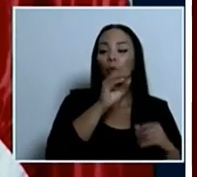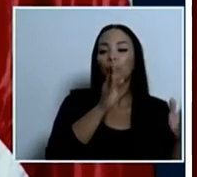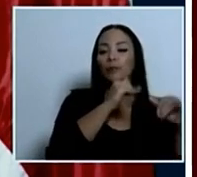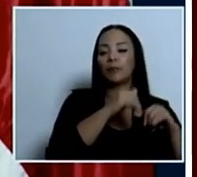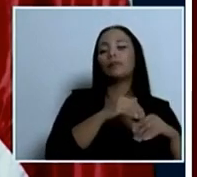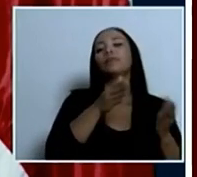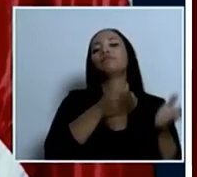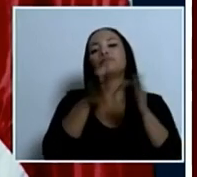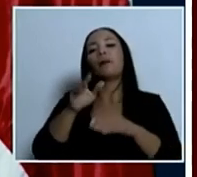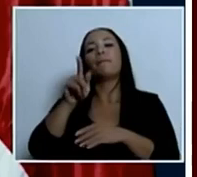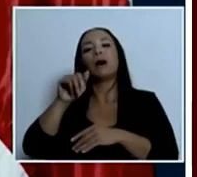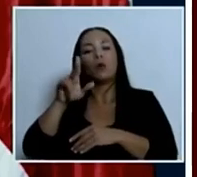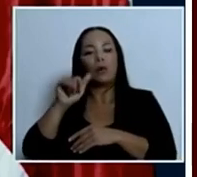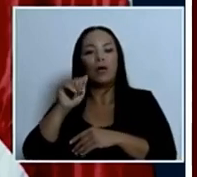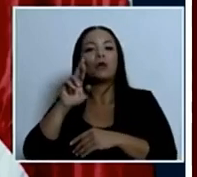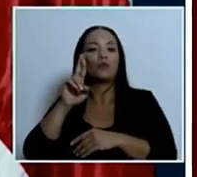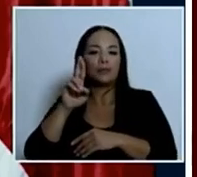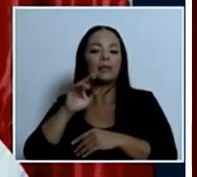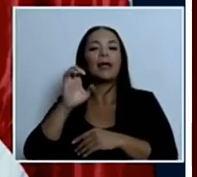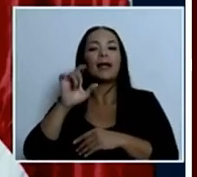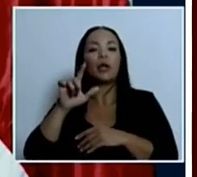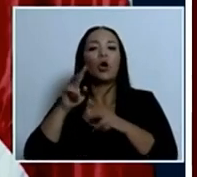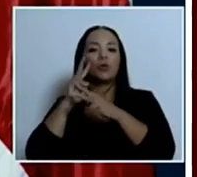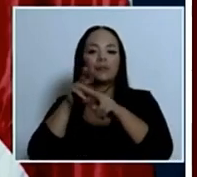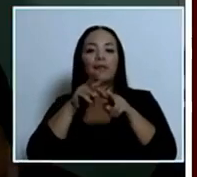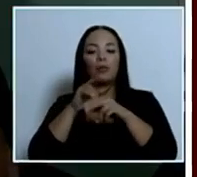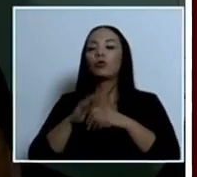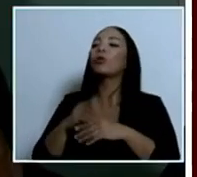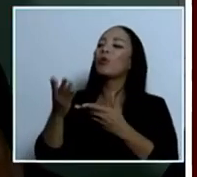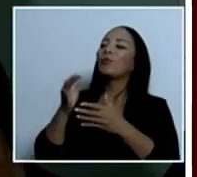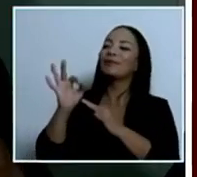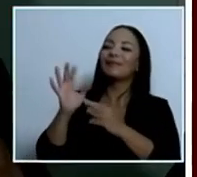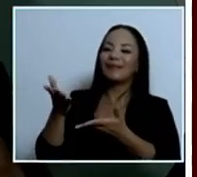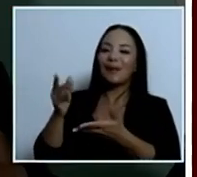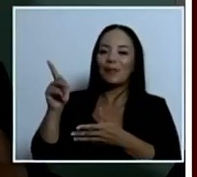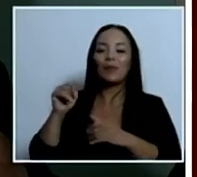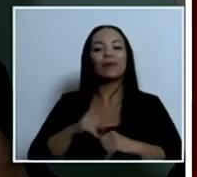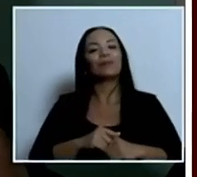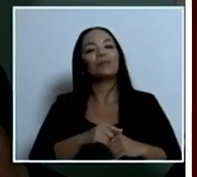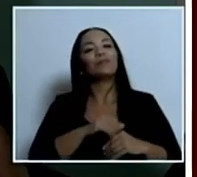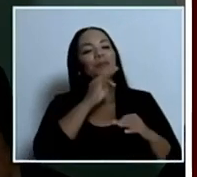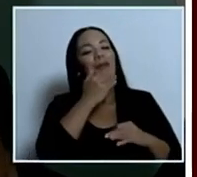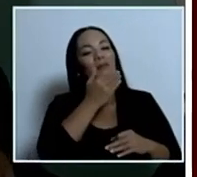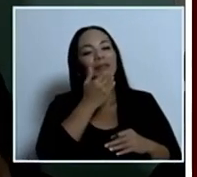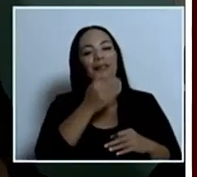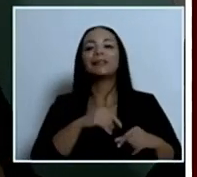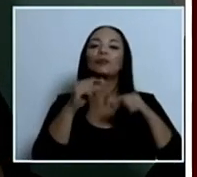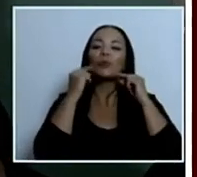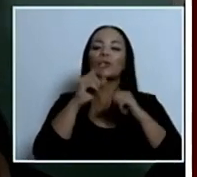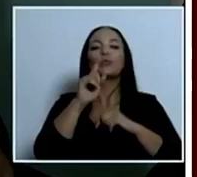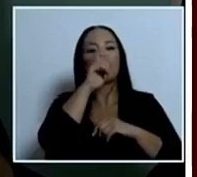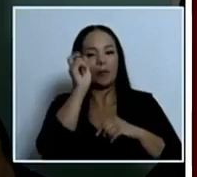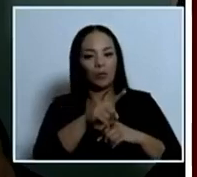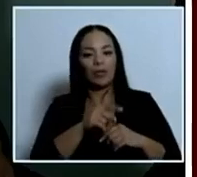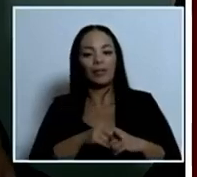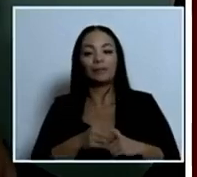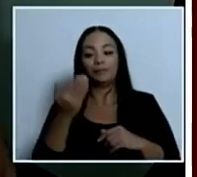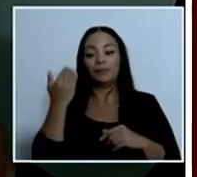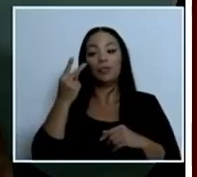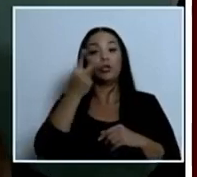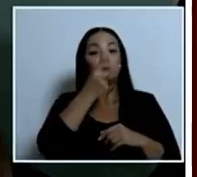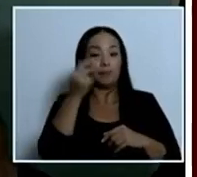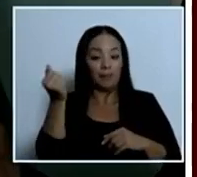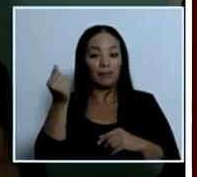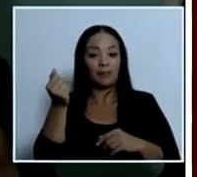Observador mucho gusto doña Paula ¿cómo está? muy bien gracias don Rodrigo quiero consultarle desde hace ya dos meses más o menos